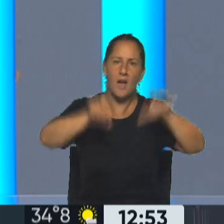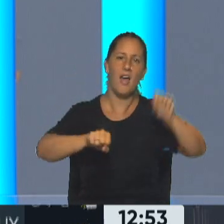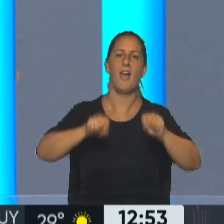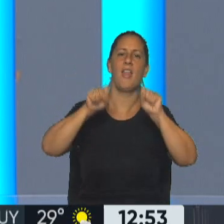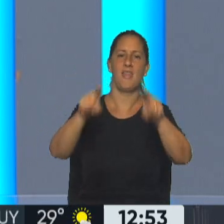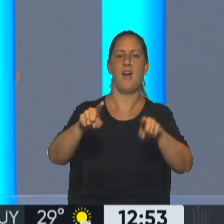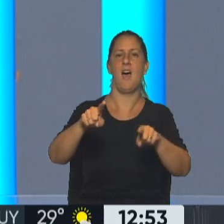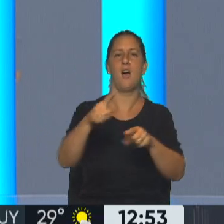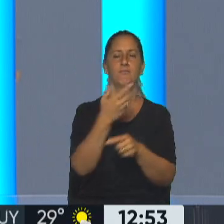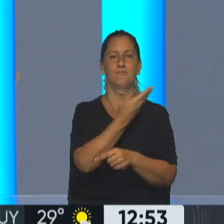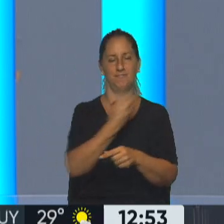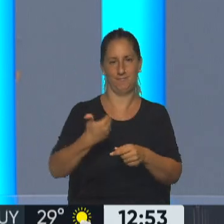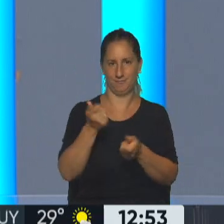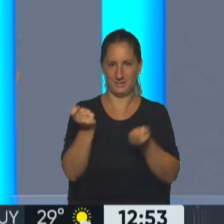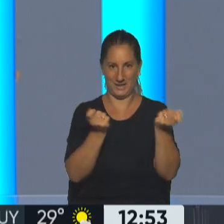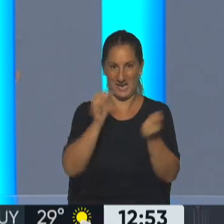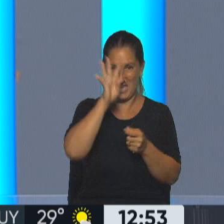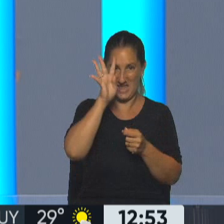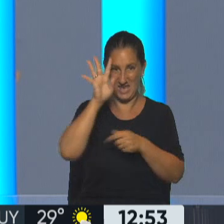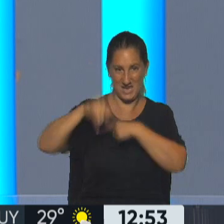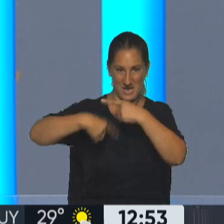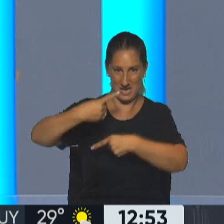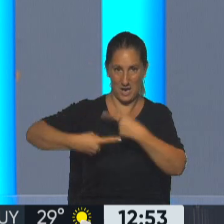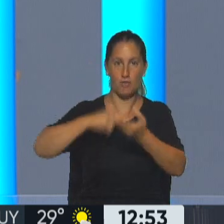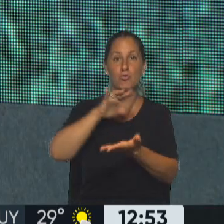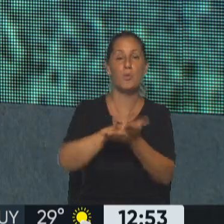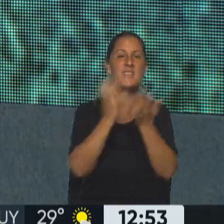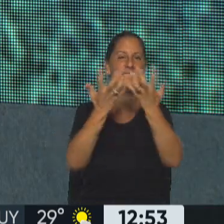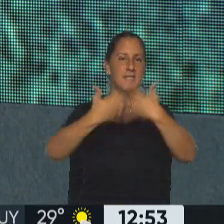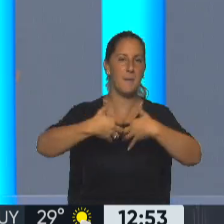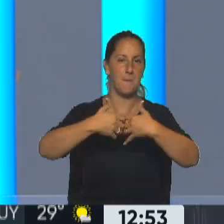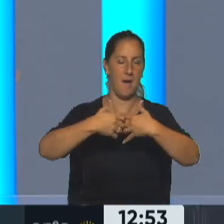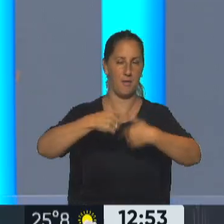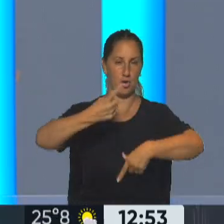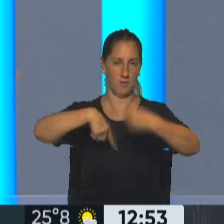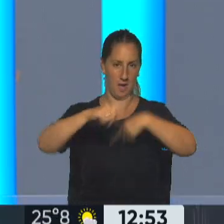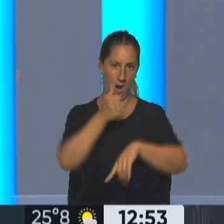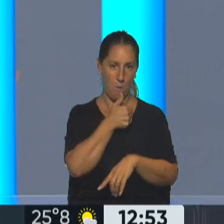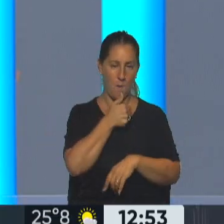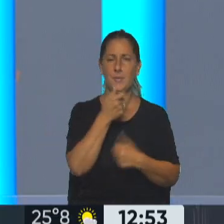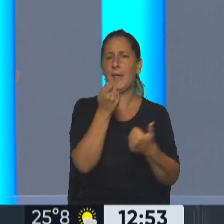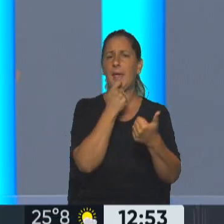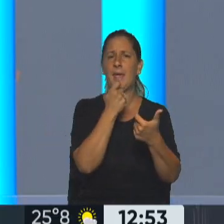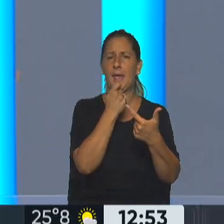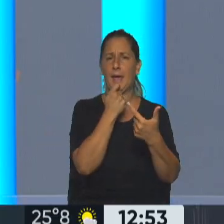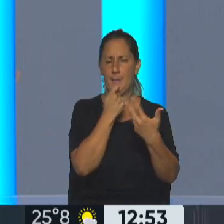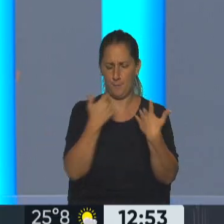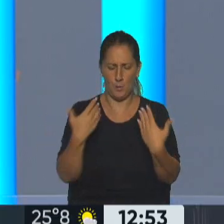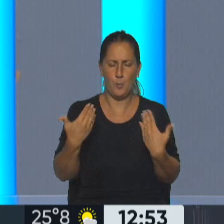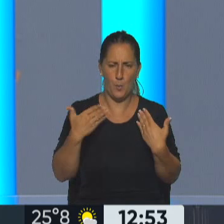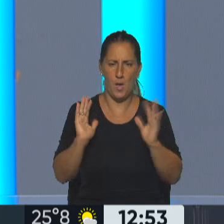gobernanza indígena respecto a los sistemas de gestión del agua. Podemos poner un montón de ejemplos, pero nos tenemos,